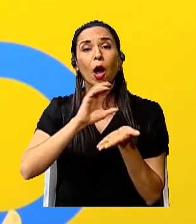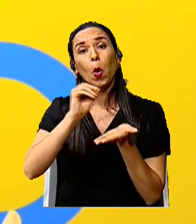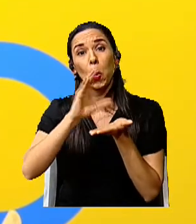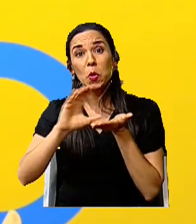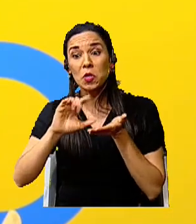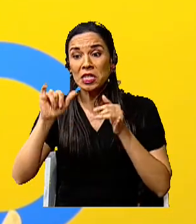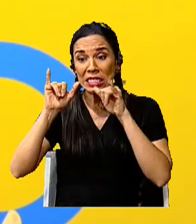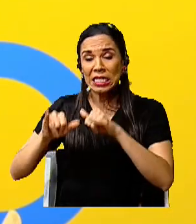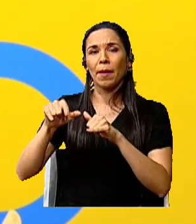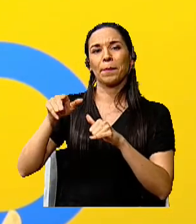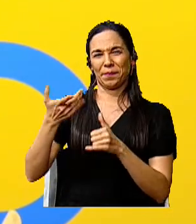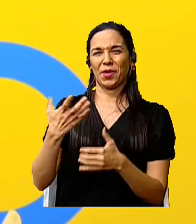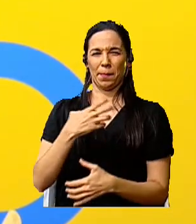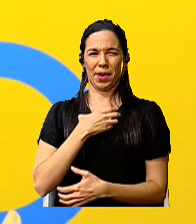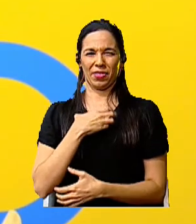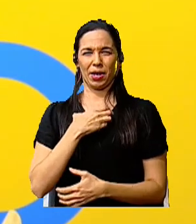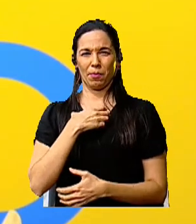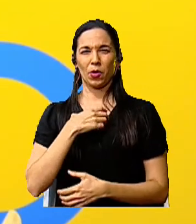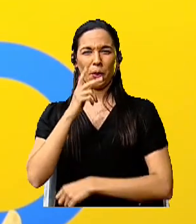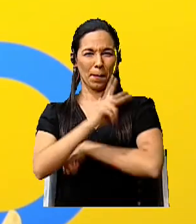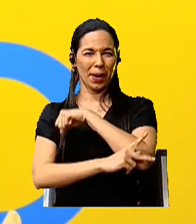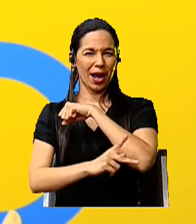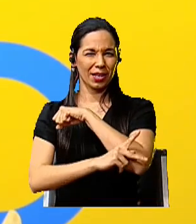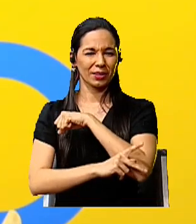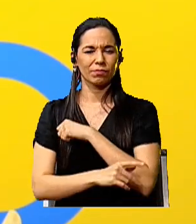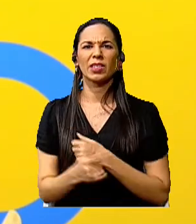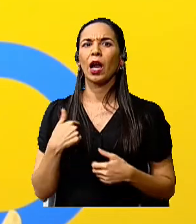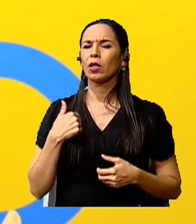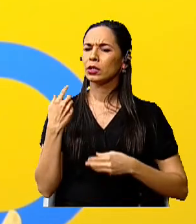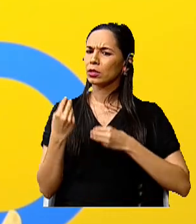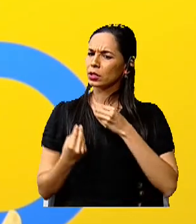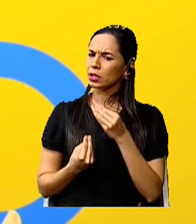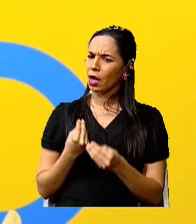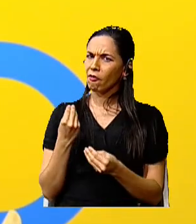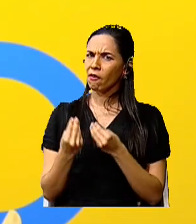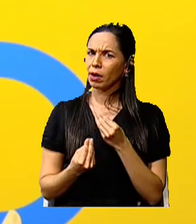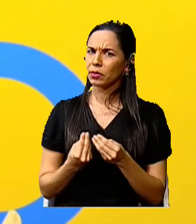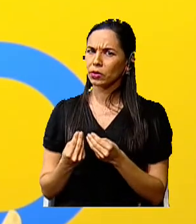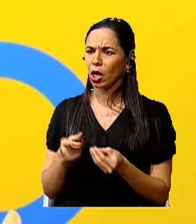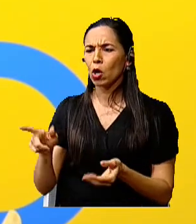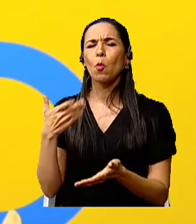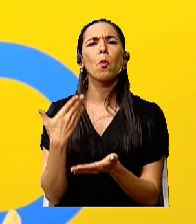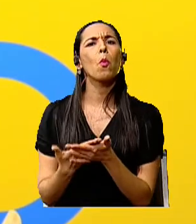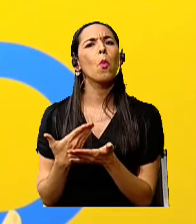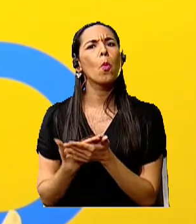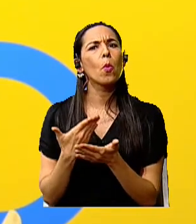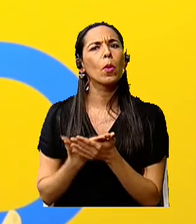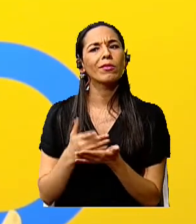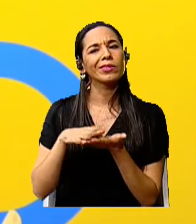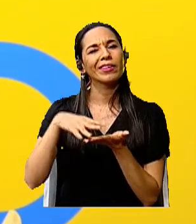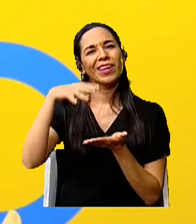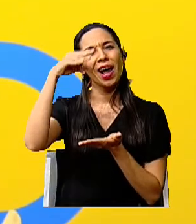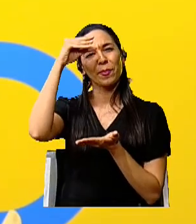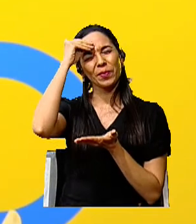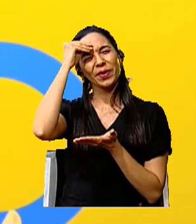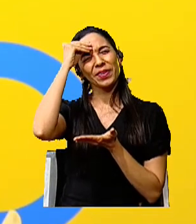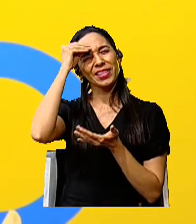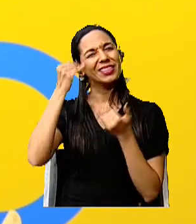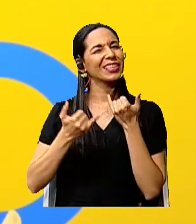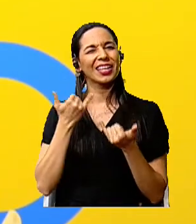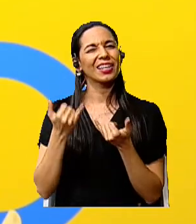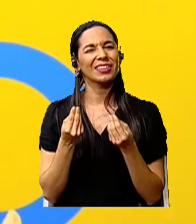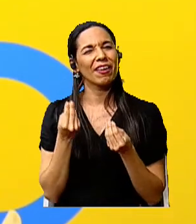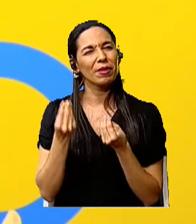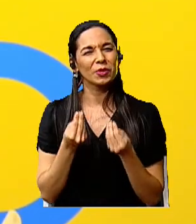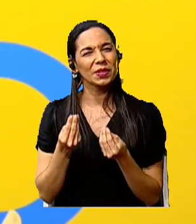Entonces, ¿qué es lo que vamos a hacer ahora? Esto nos va a servir como evidencia de este aprendizaje. Recuerden que pueden